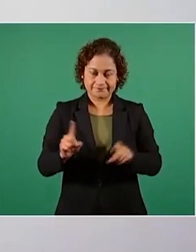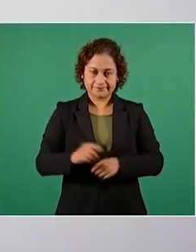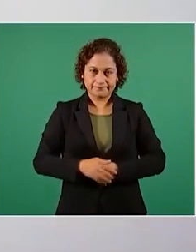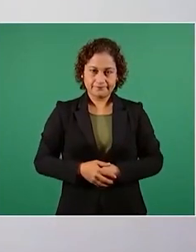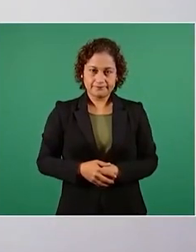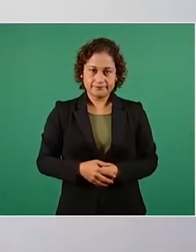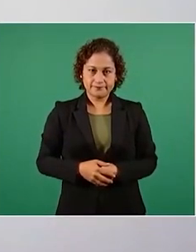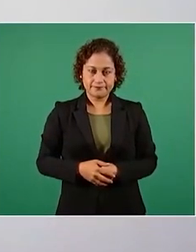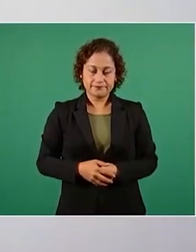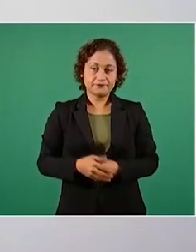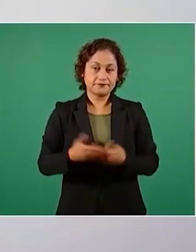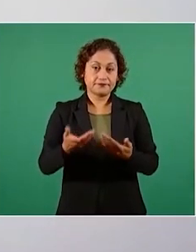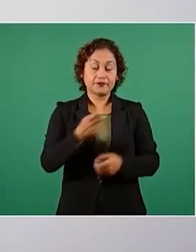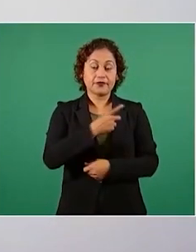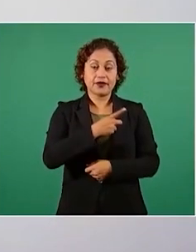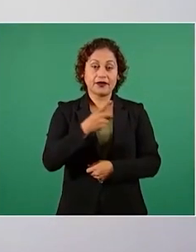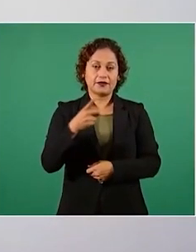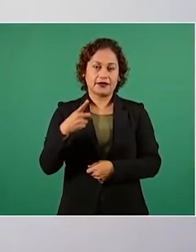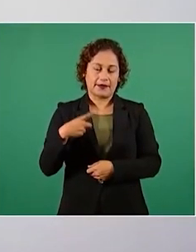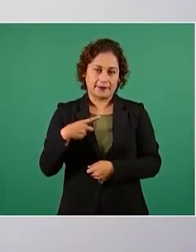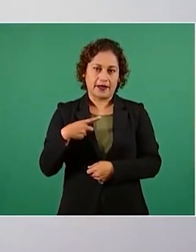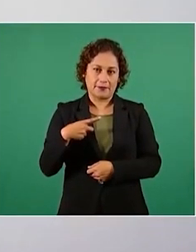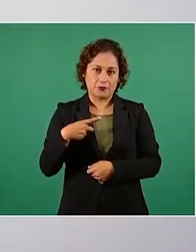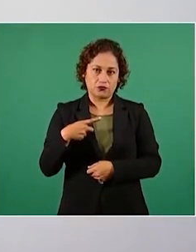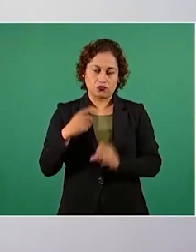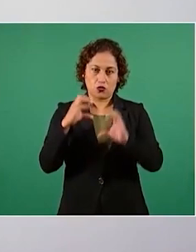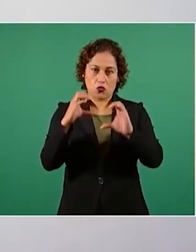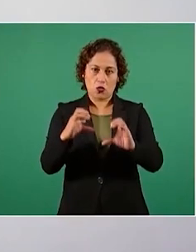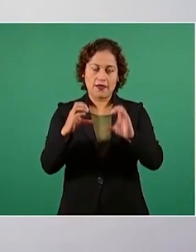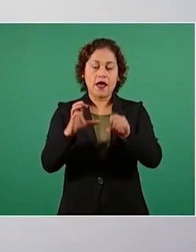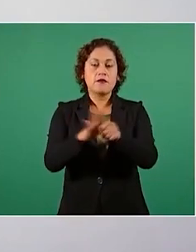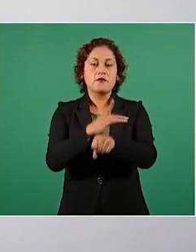estar gastando en mantenimiento